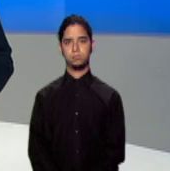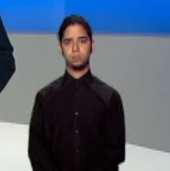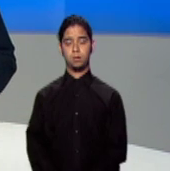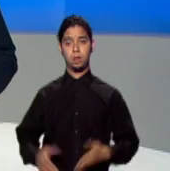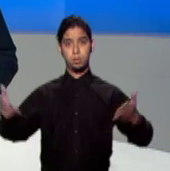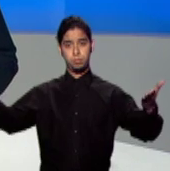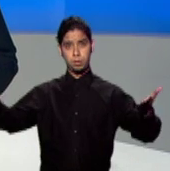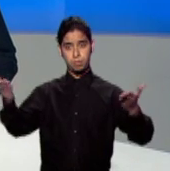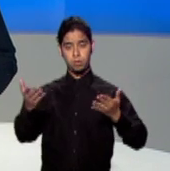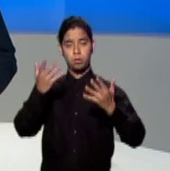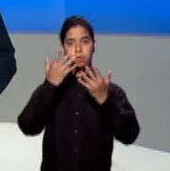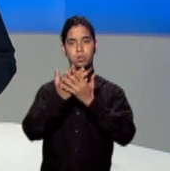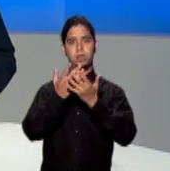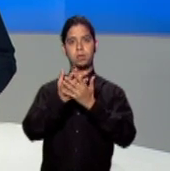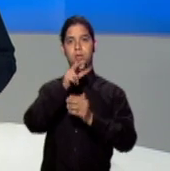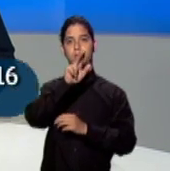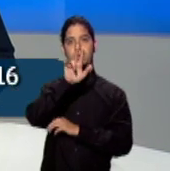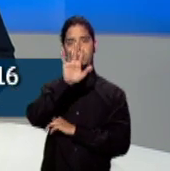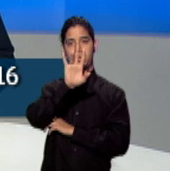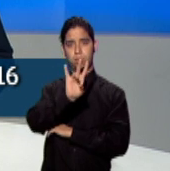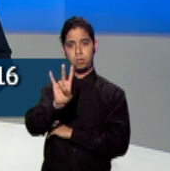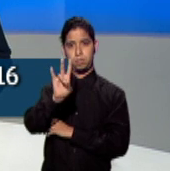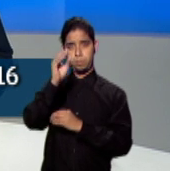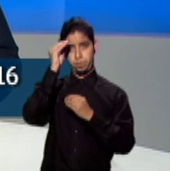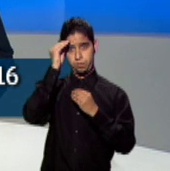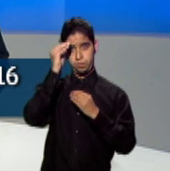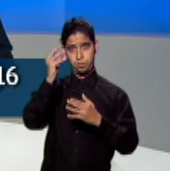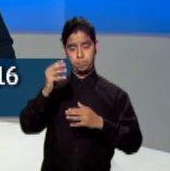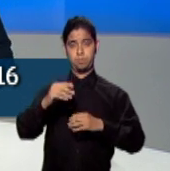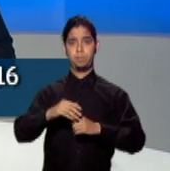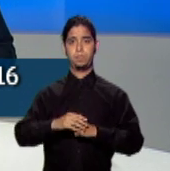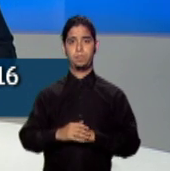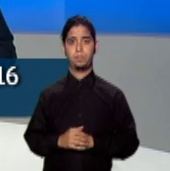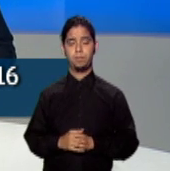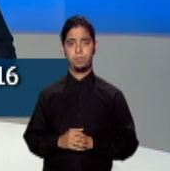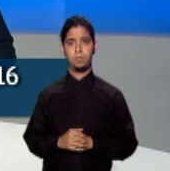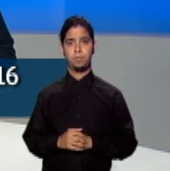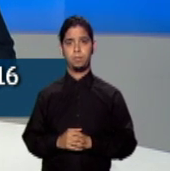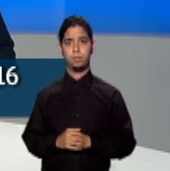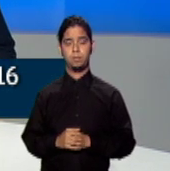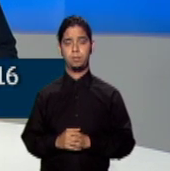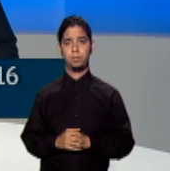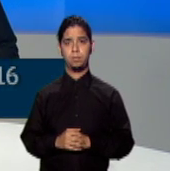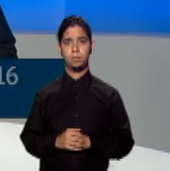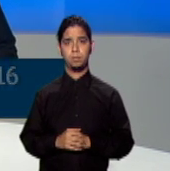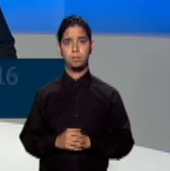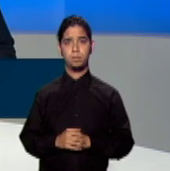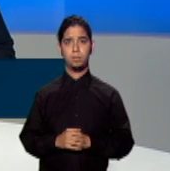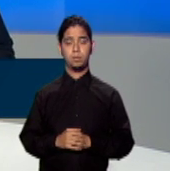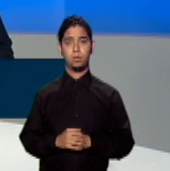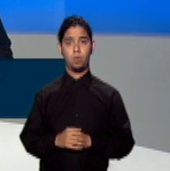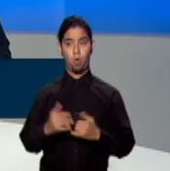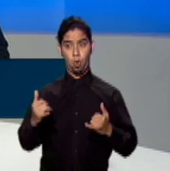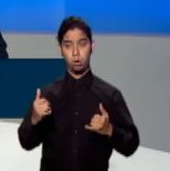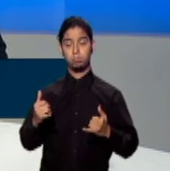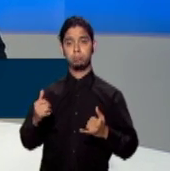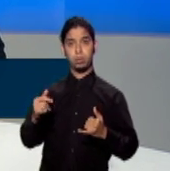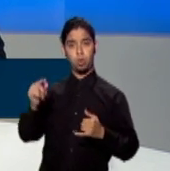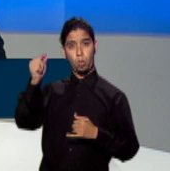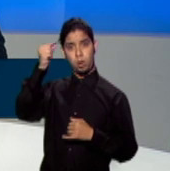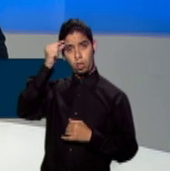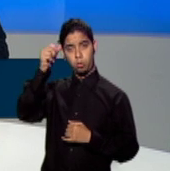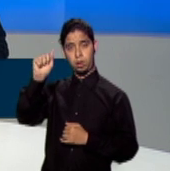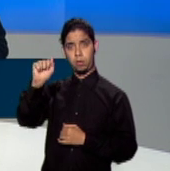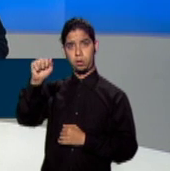Bienvenidos a Noticias 24 7. De inmediato pasamos a las informaciones para esta hora. De manera reiterada, gobernador